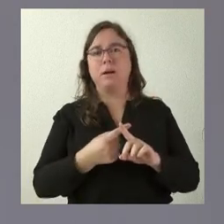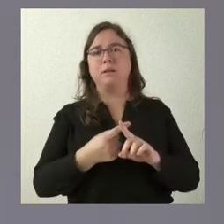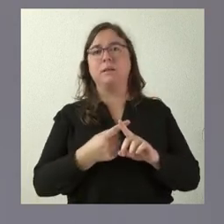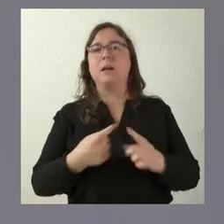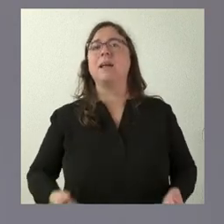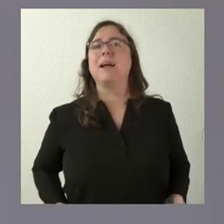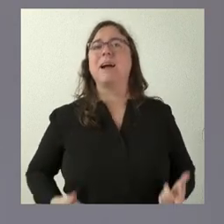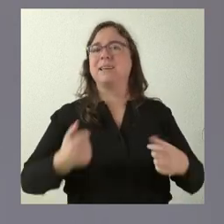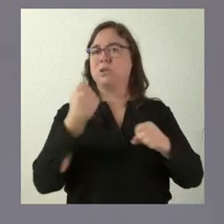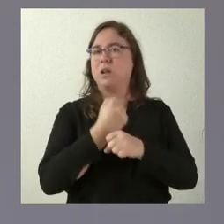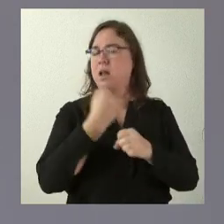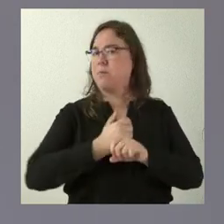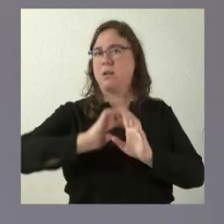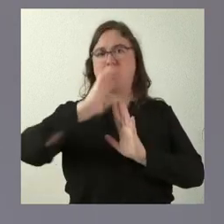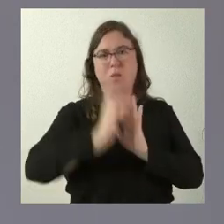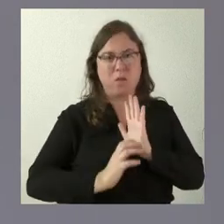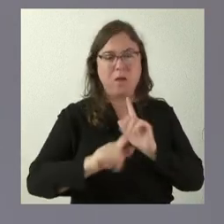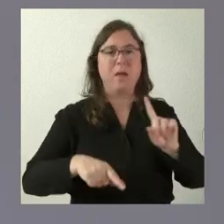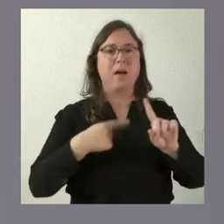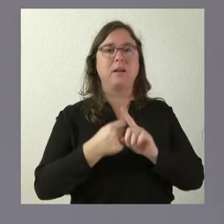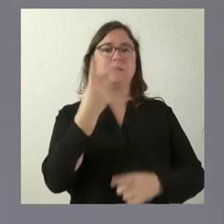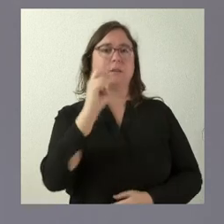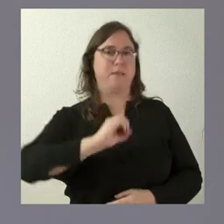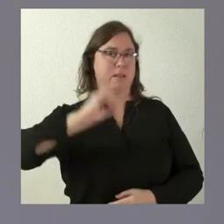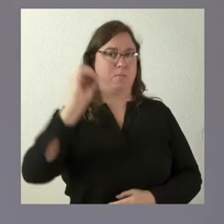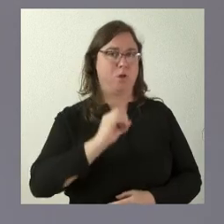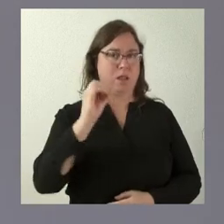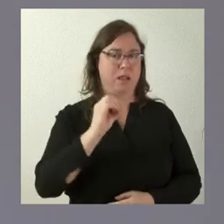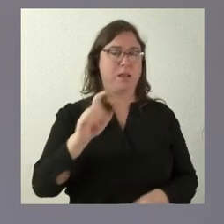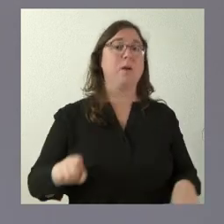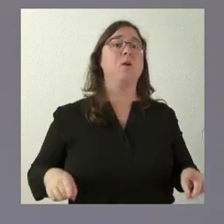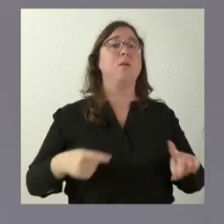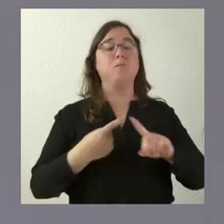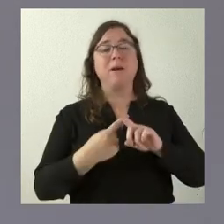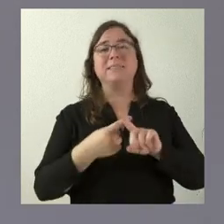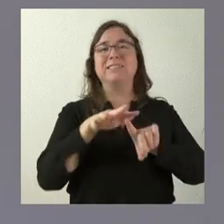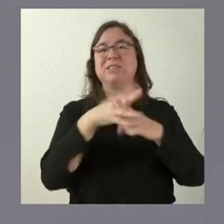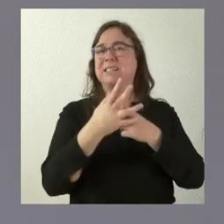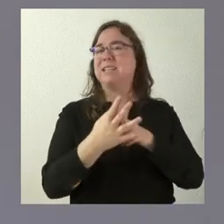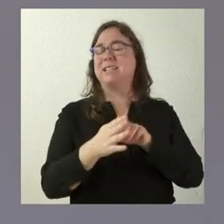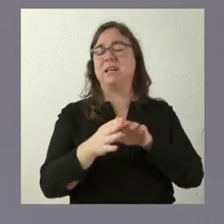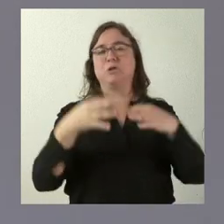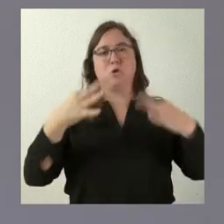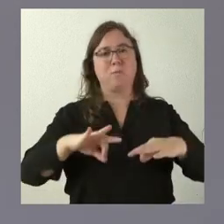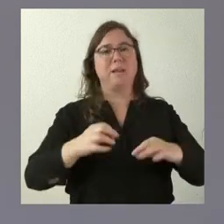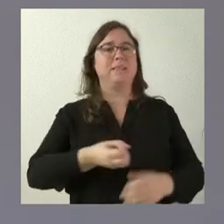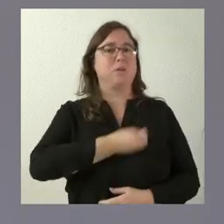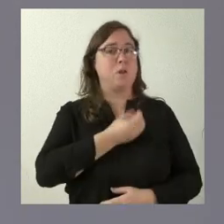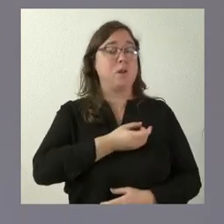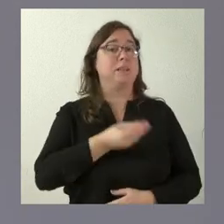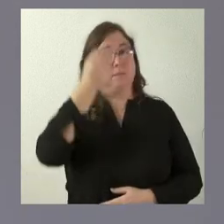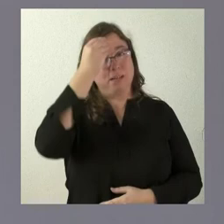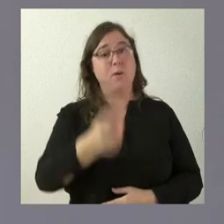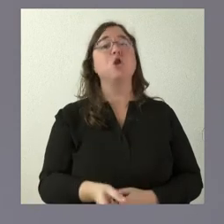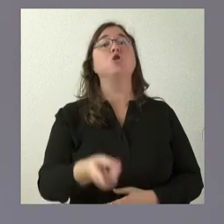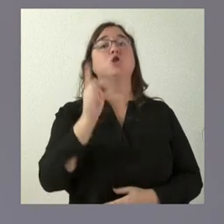costes laborales hasta en un 20% y de esa bajada, por tanto, de las contingencias comunes en la seguridad social estaba prevista solo dentro del